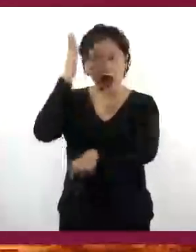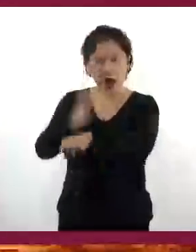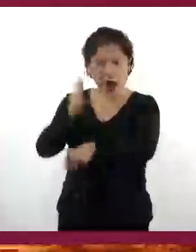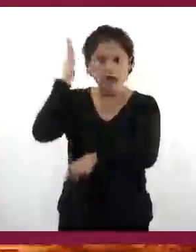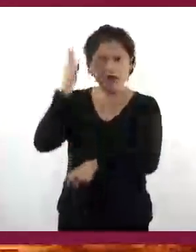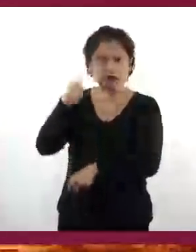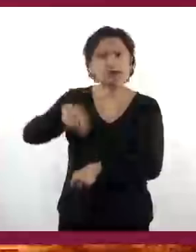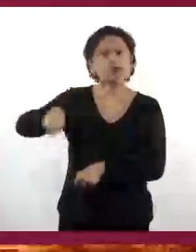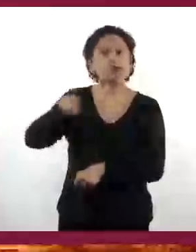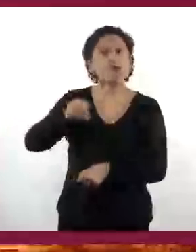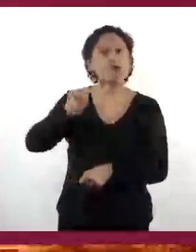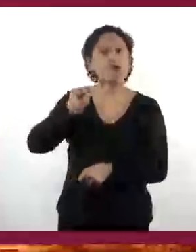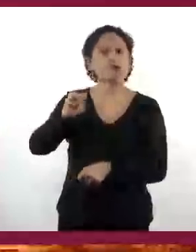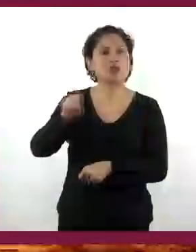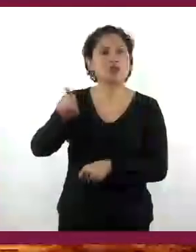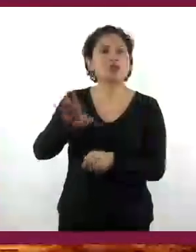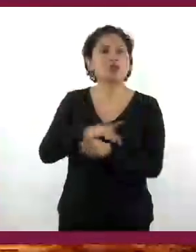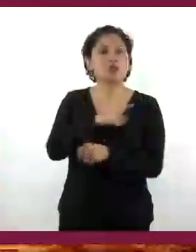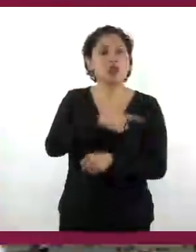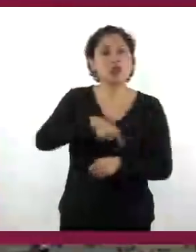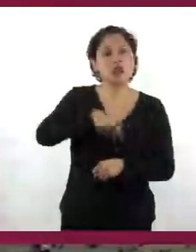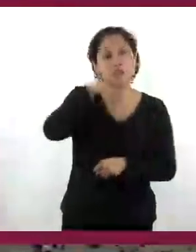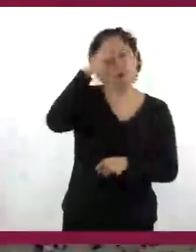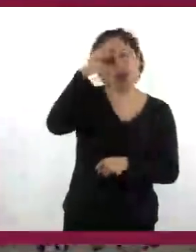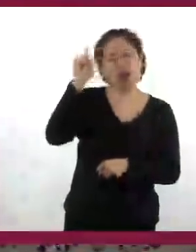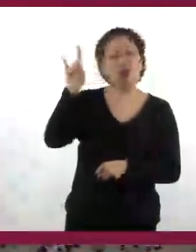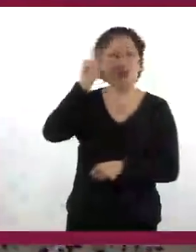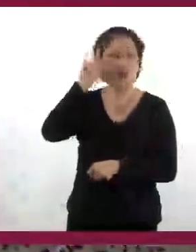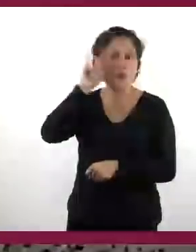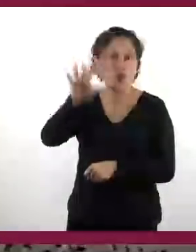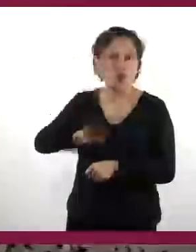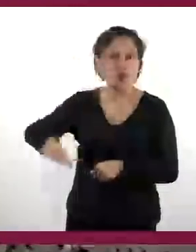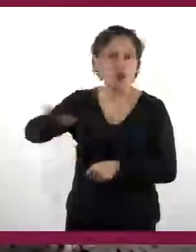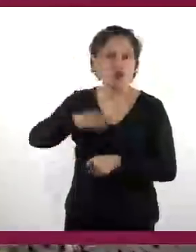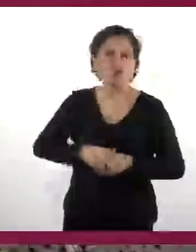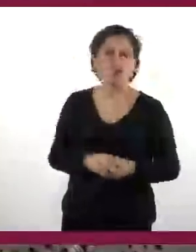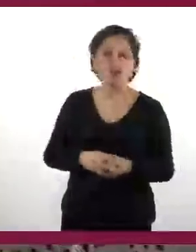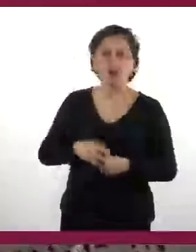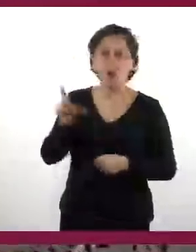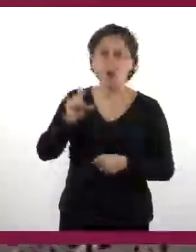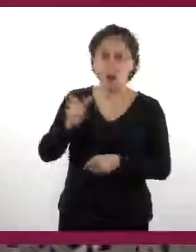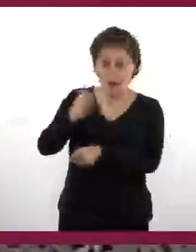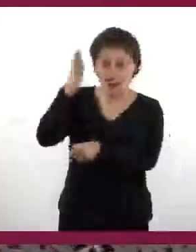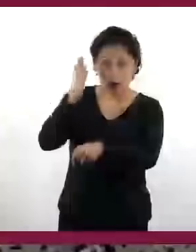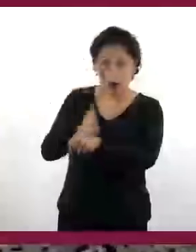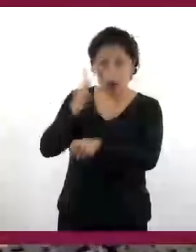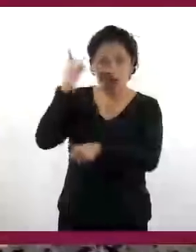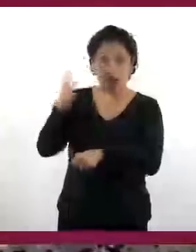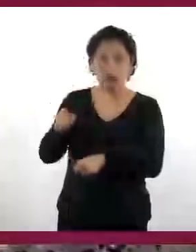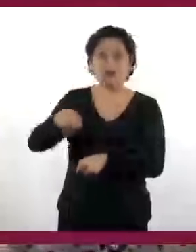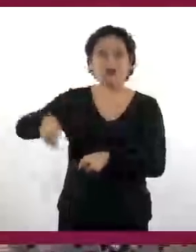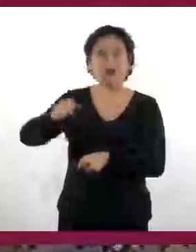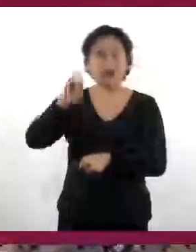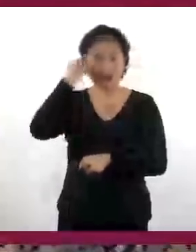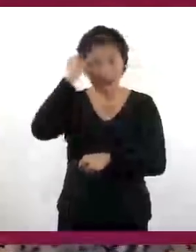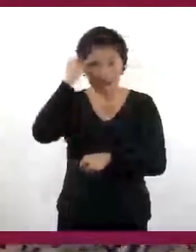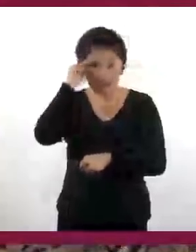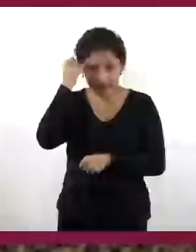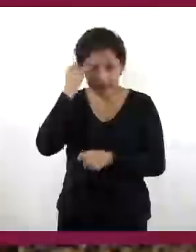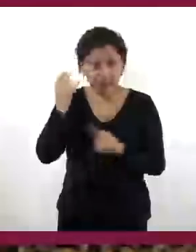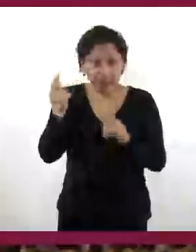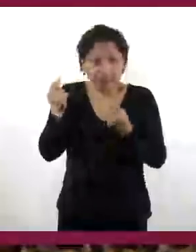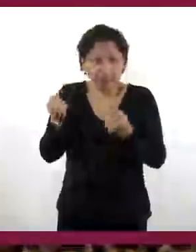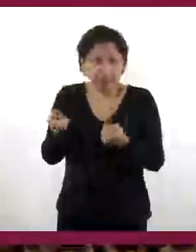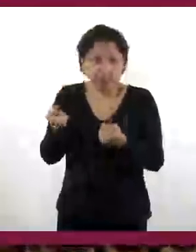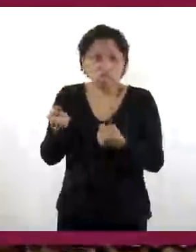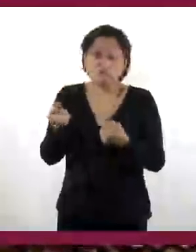calificada por ellos como demoníaca. Para evitar el castigo, los naturales que quisieron continuar con sus prácticas ancestrales